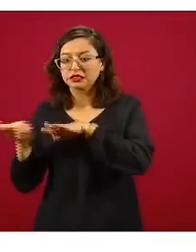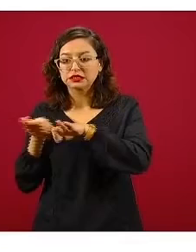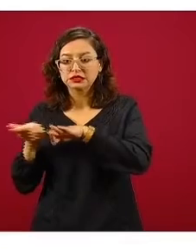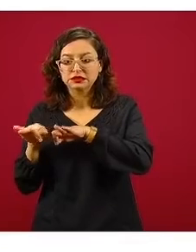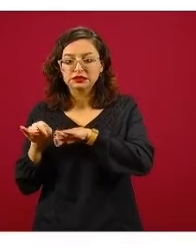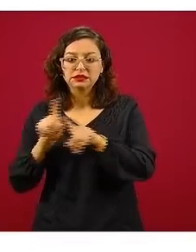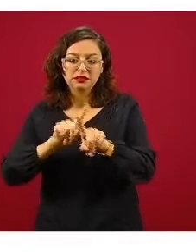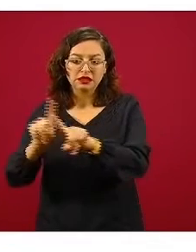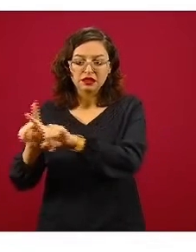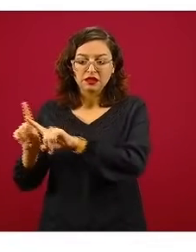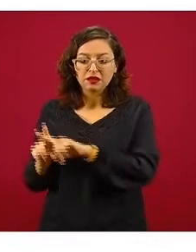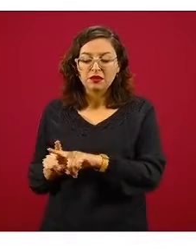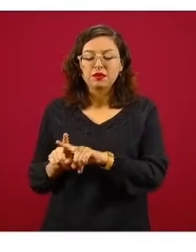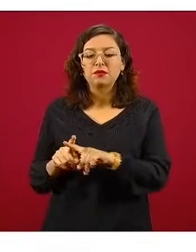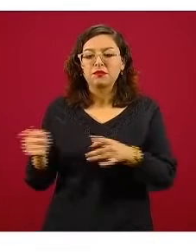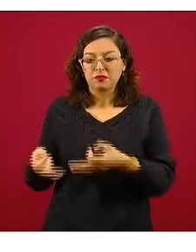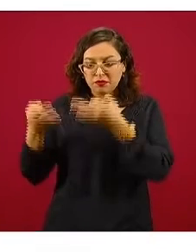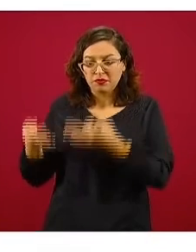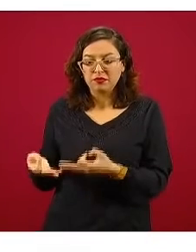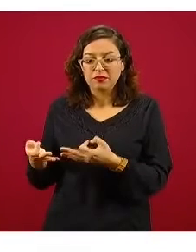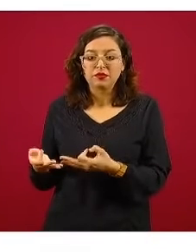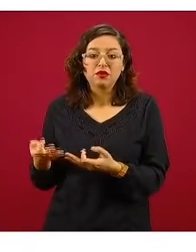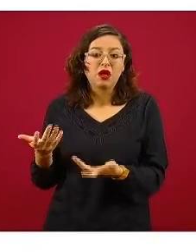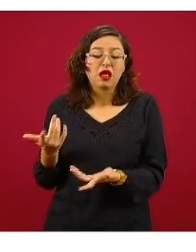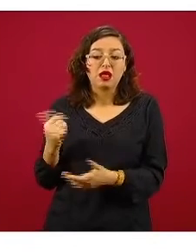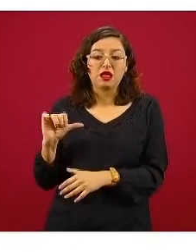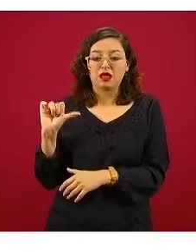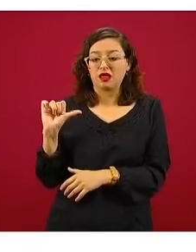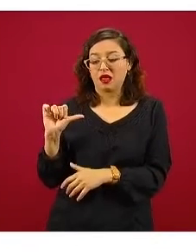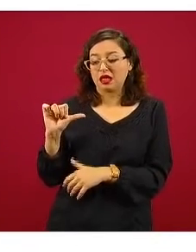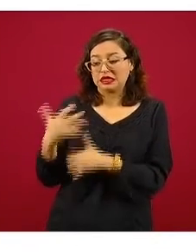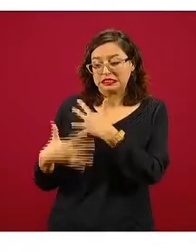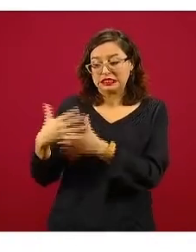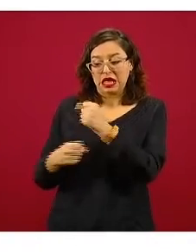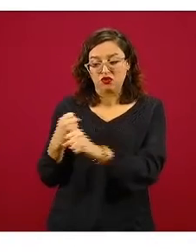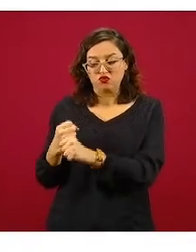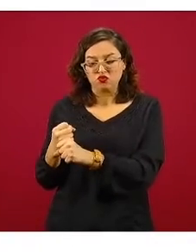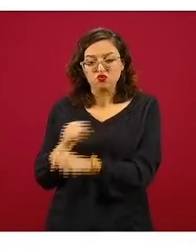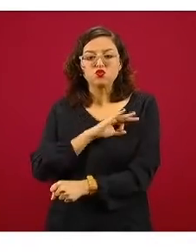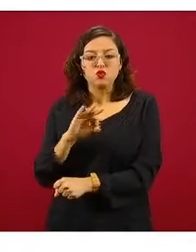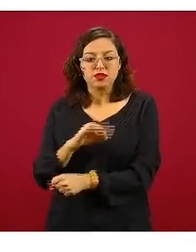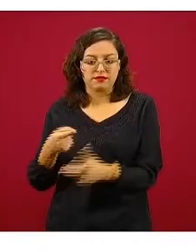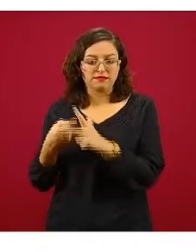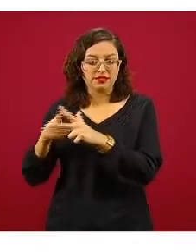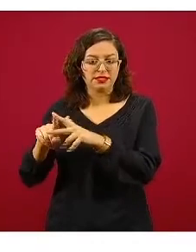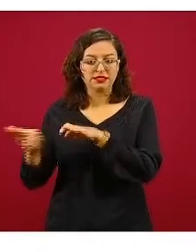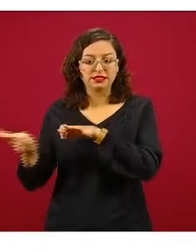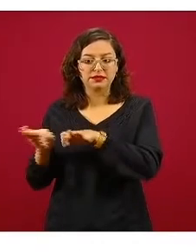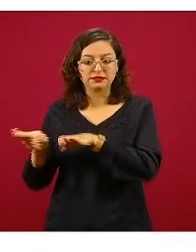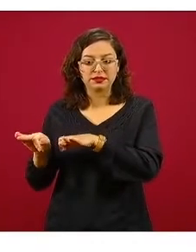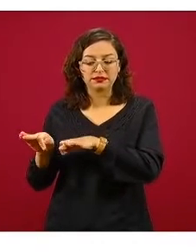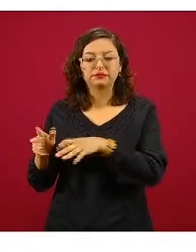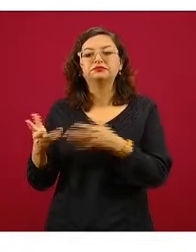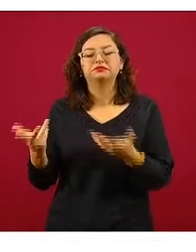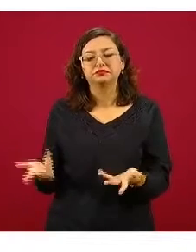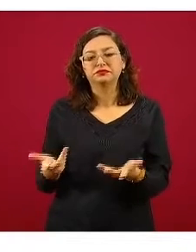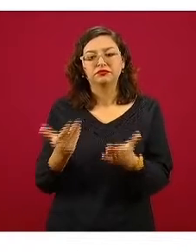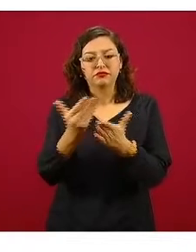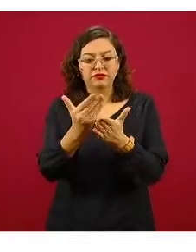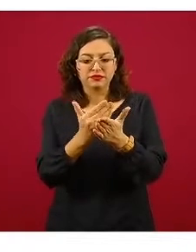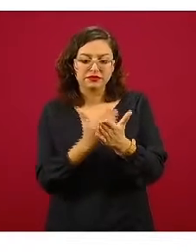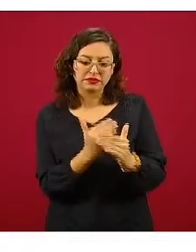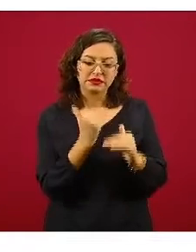población económicamente activa en México formalmente es a partir de los 15 años. Y se decidió asimismo que tuvieran algunas series de